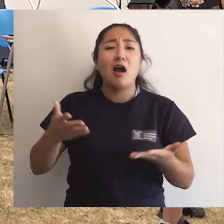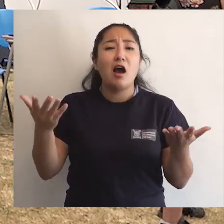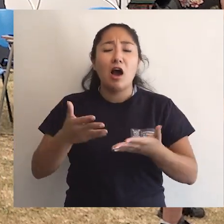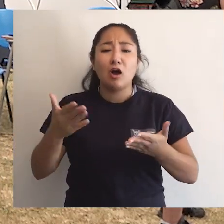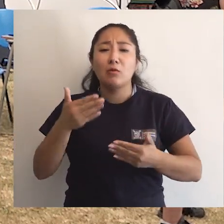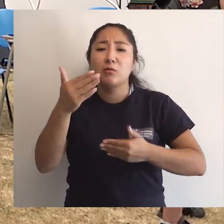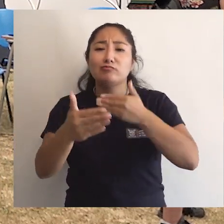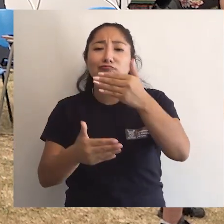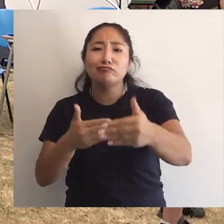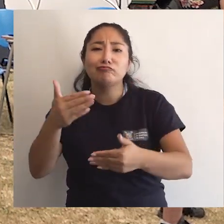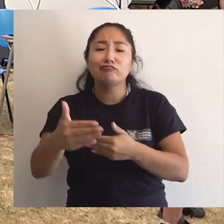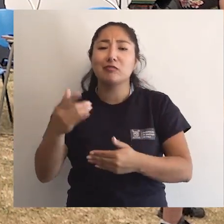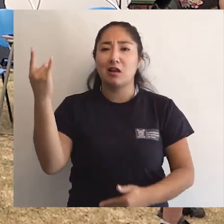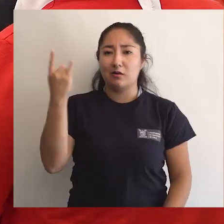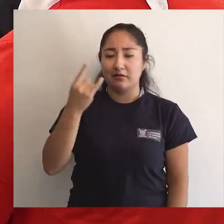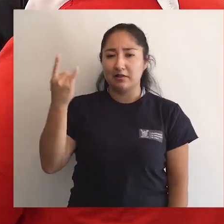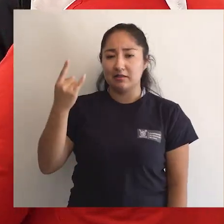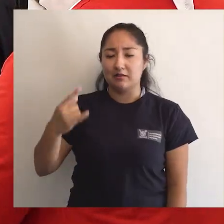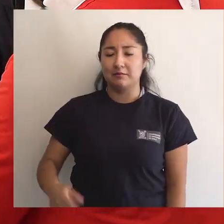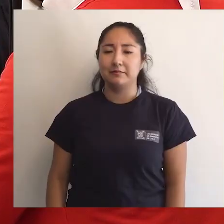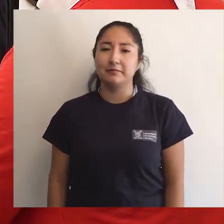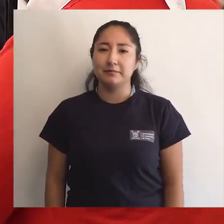al funcionamiento de la universidad.